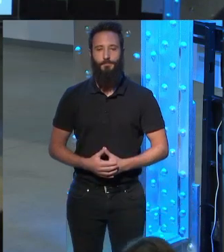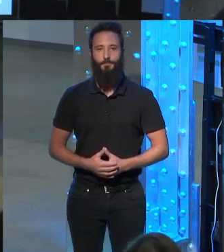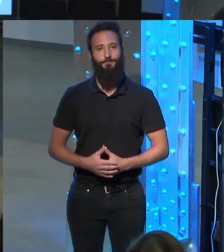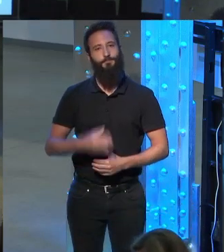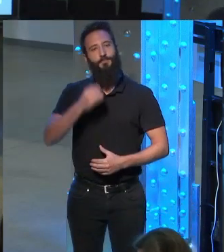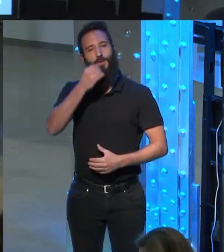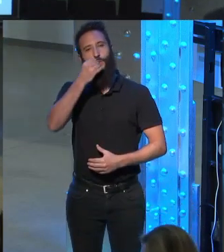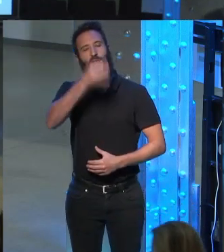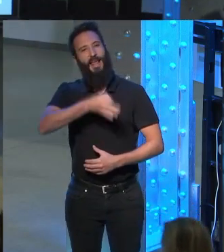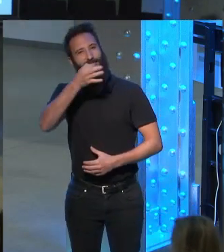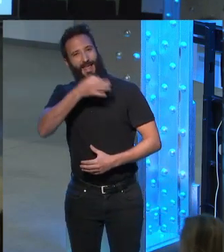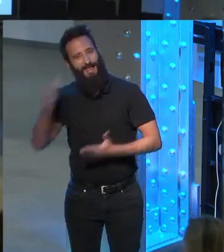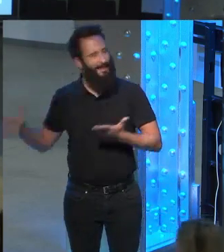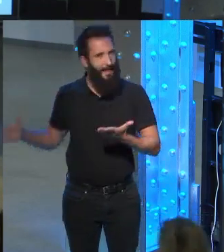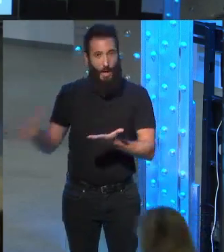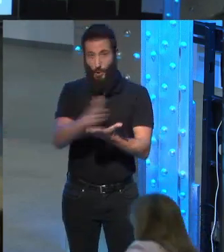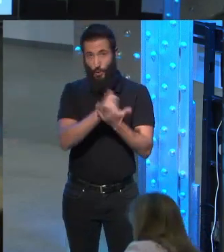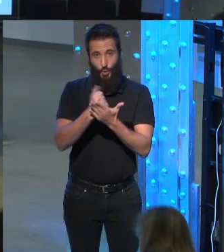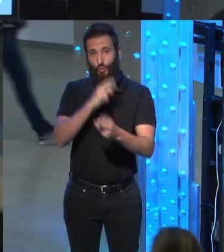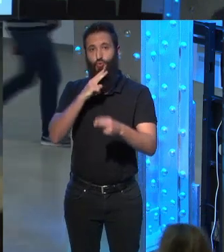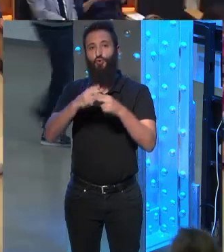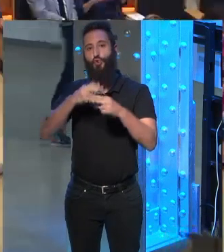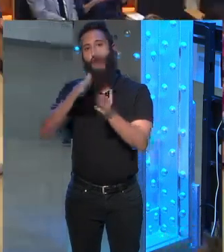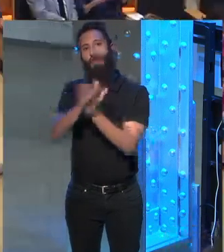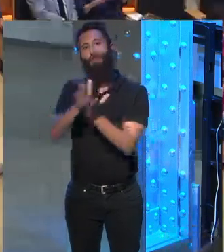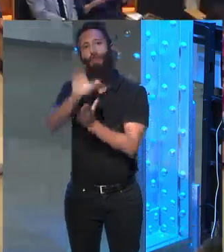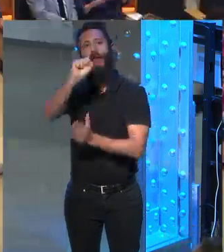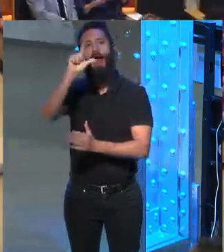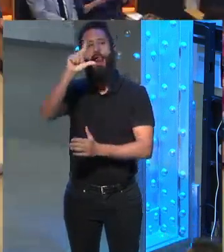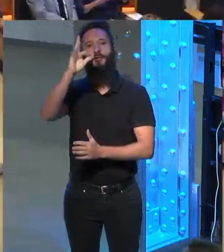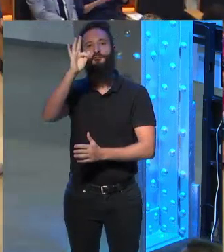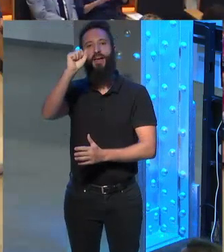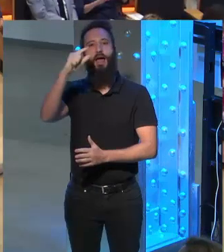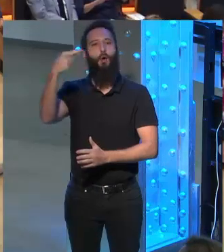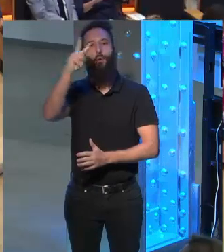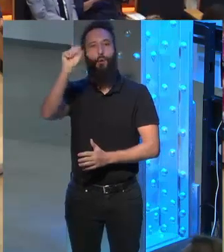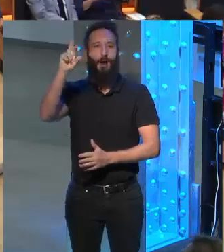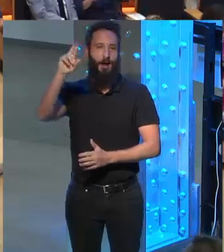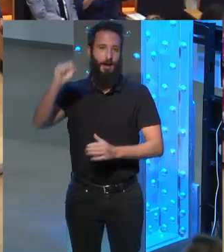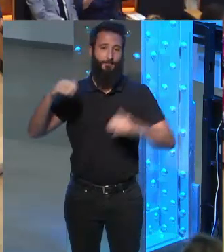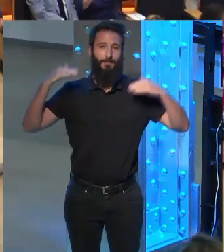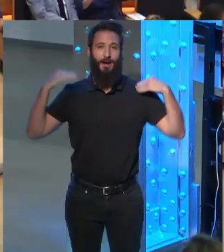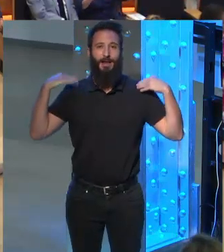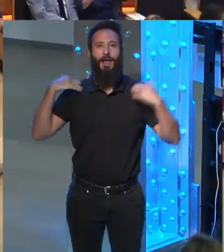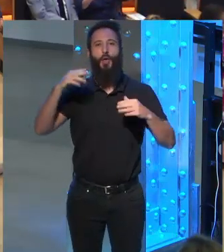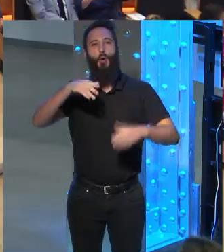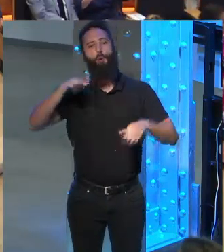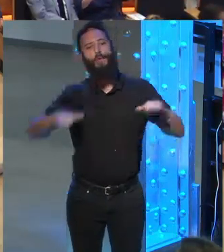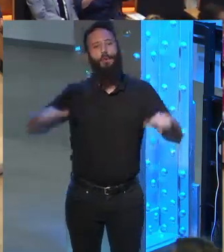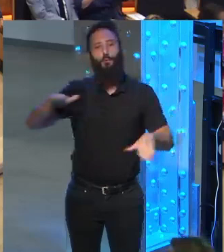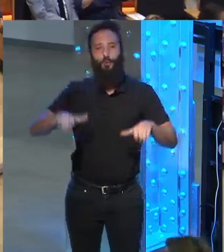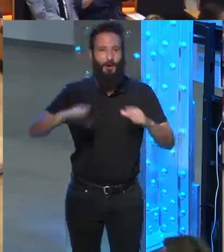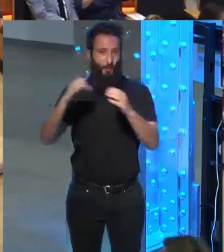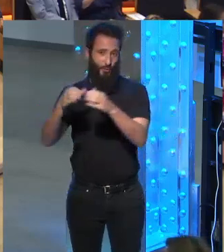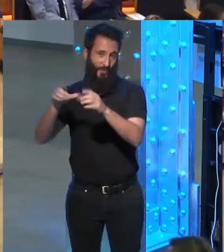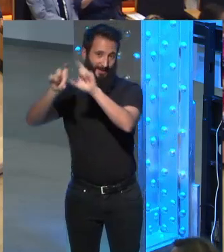Buenas tardes a todos. En nombre de Alfaguara, sello perteneciente al Grupo Penguin Random House, les damos la mayor